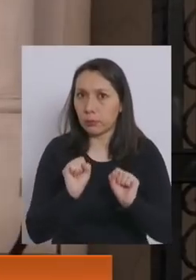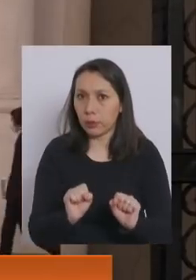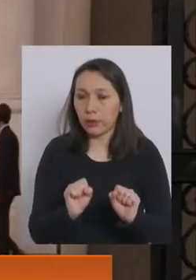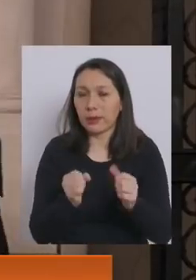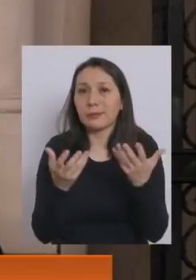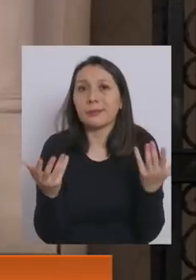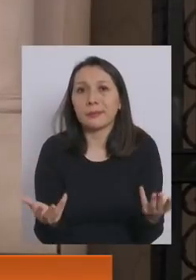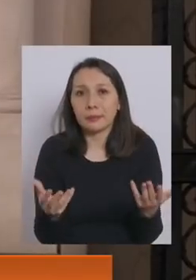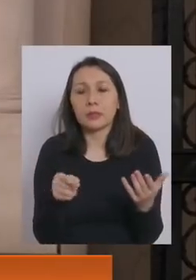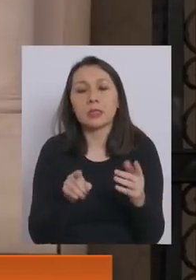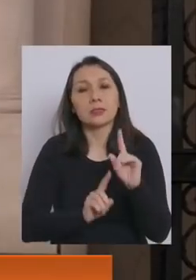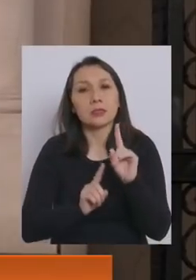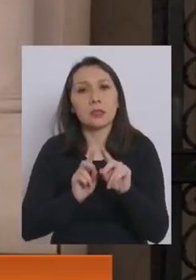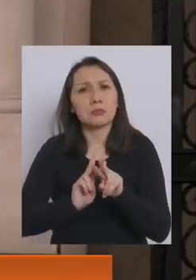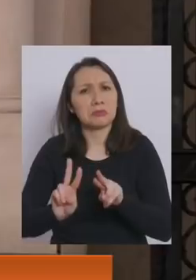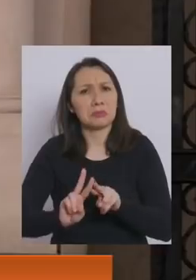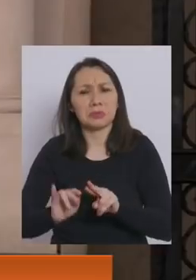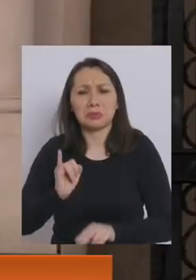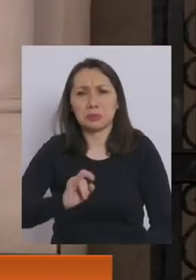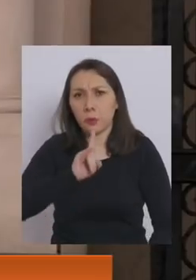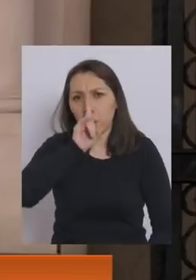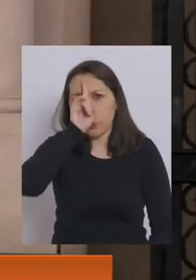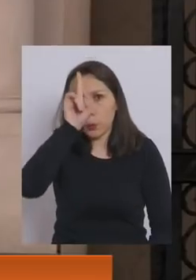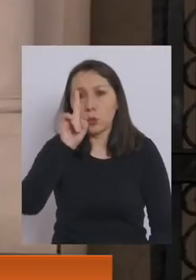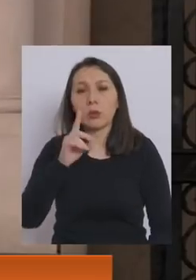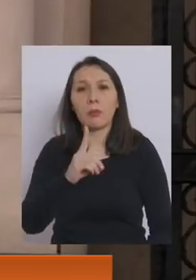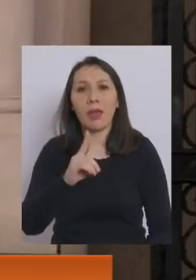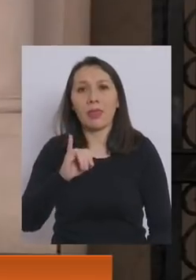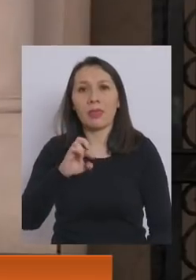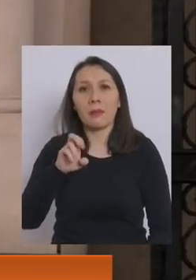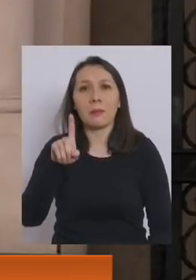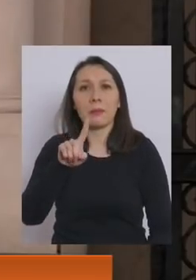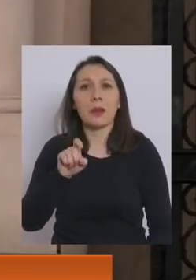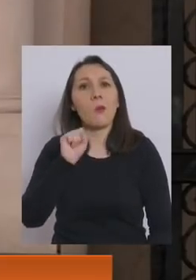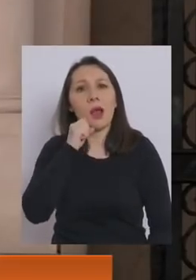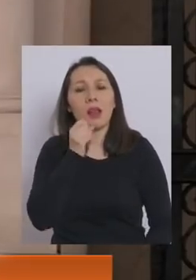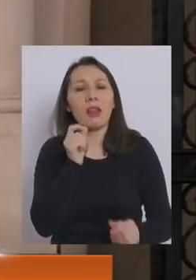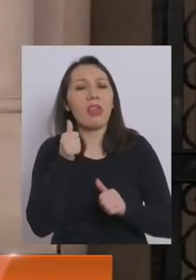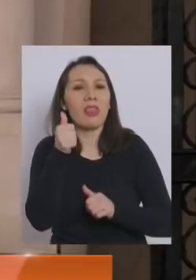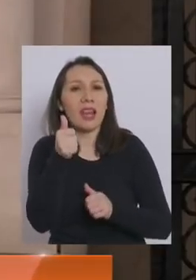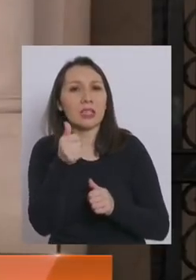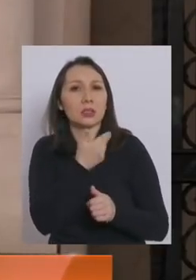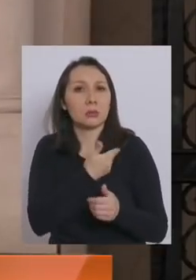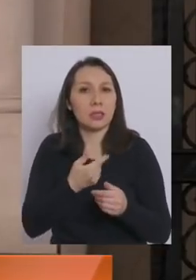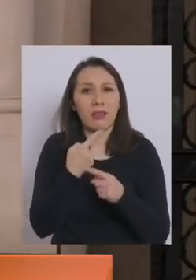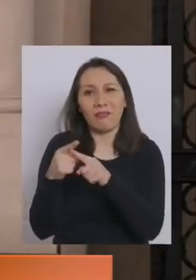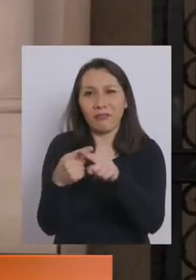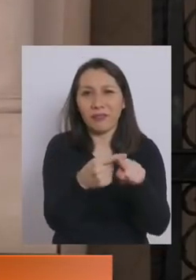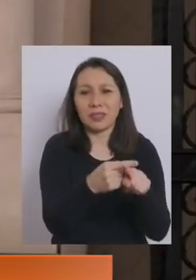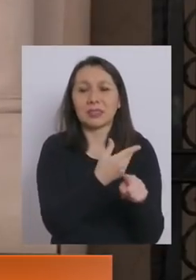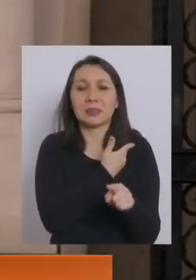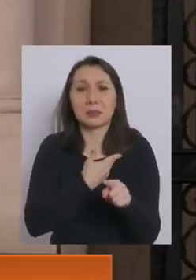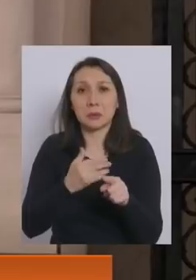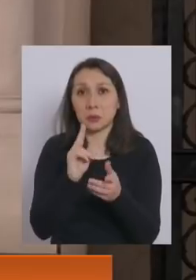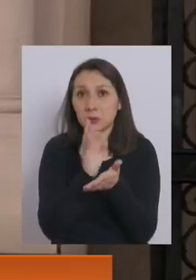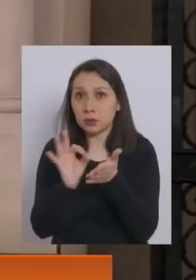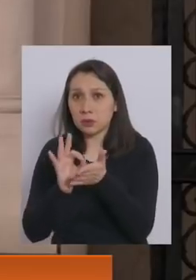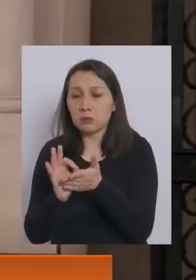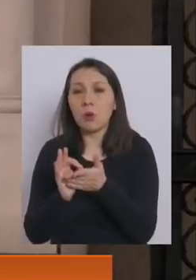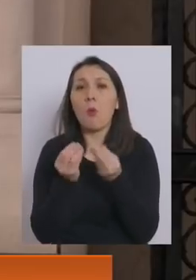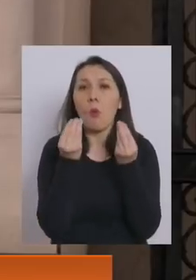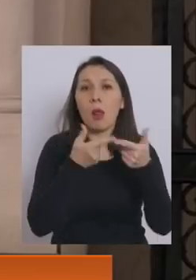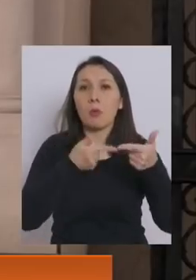Esto es algo que se hace de manera habitual por parte de la DIPRES y las distintas subsecretarías para hacer buena política pública.